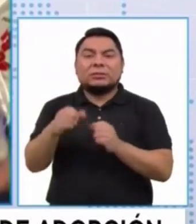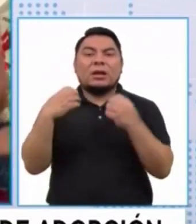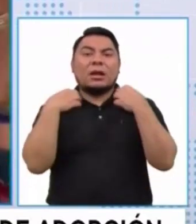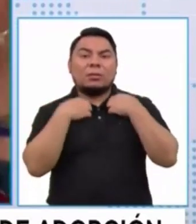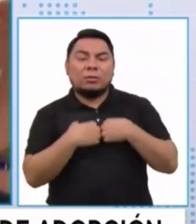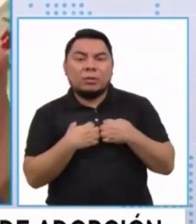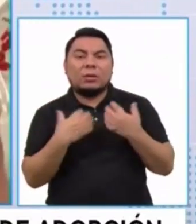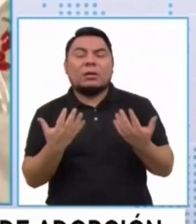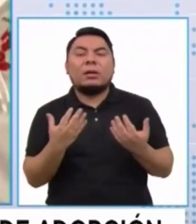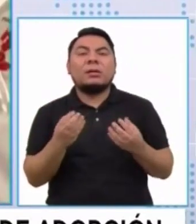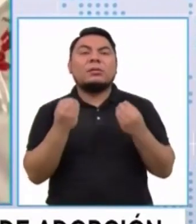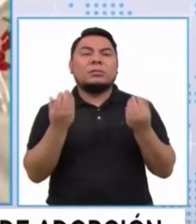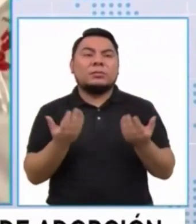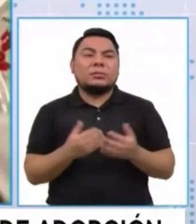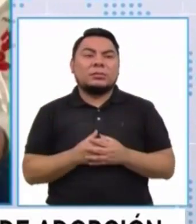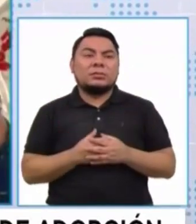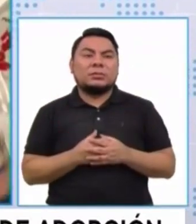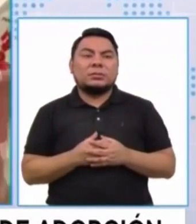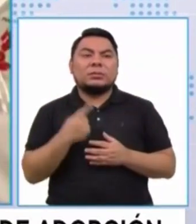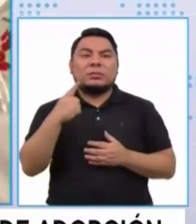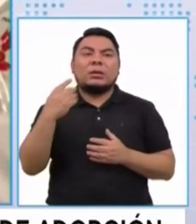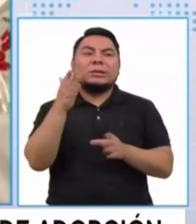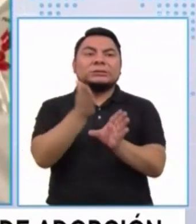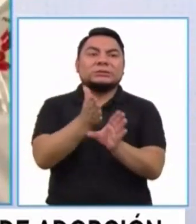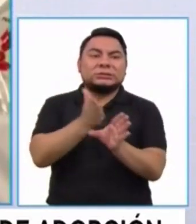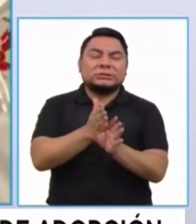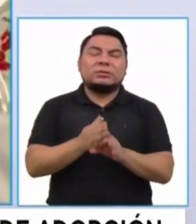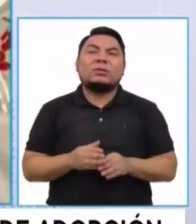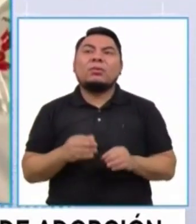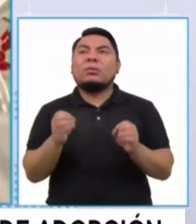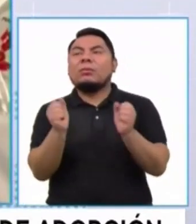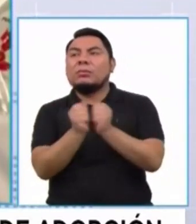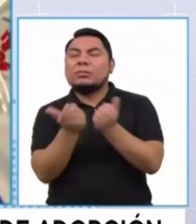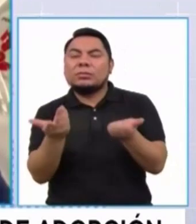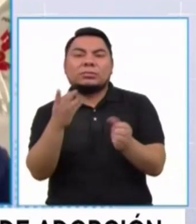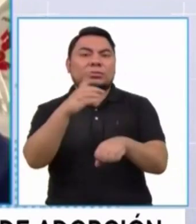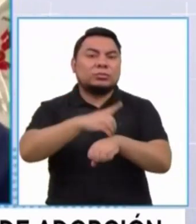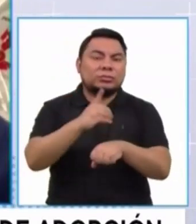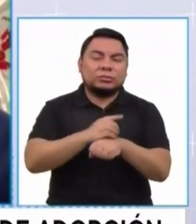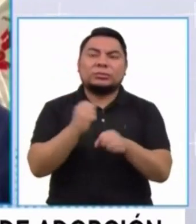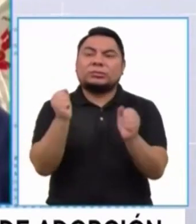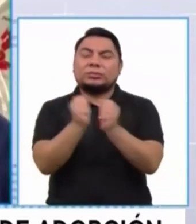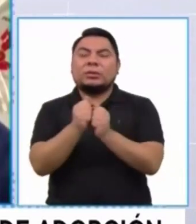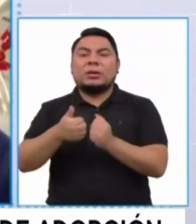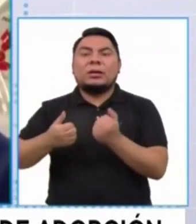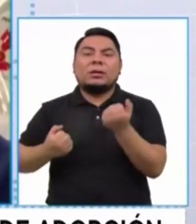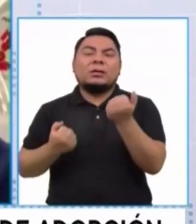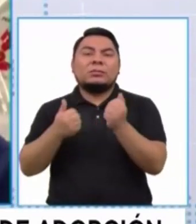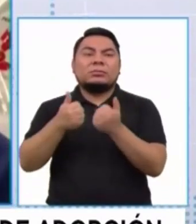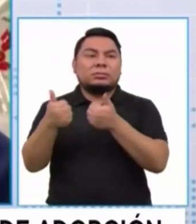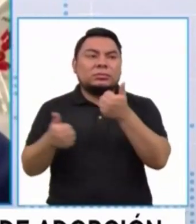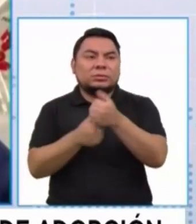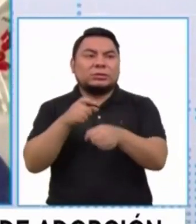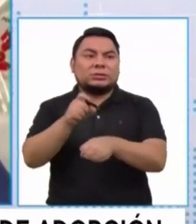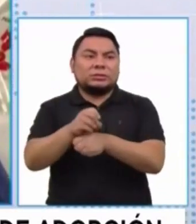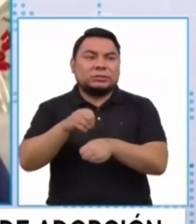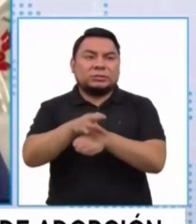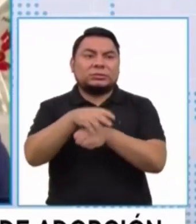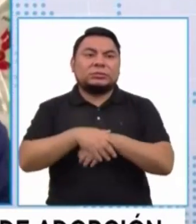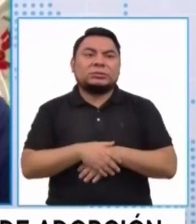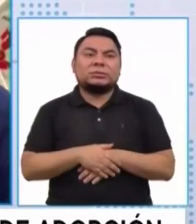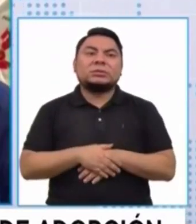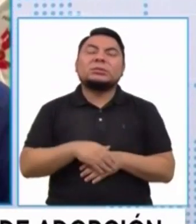abogados, con psicólogos, con asistentes sociales. Para garantizar,